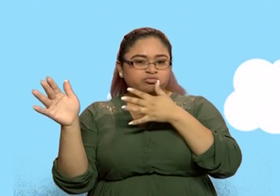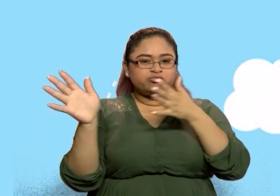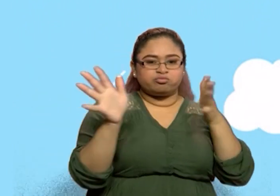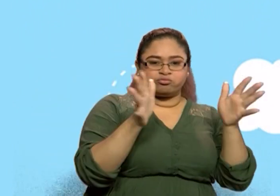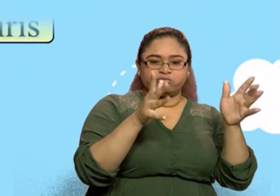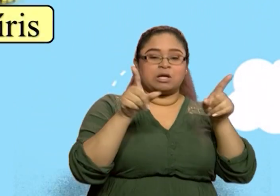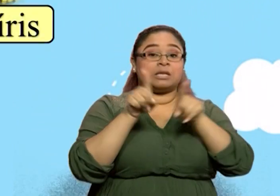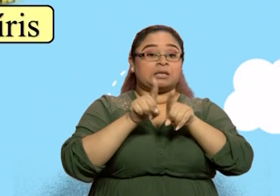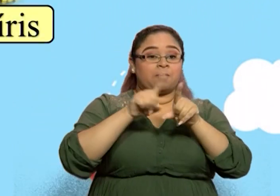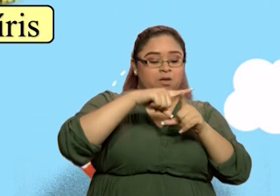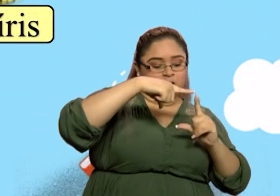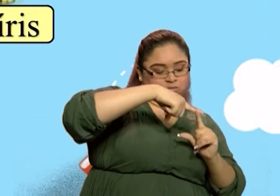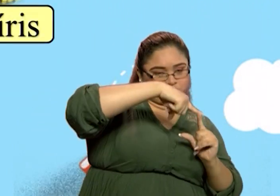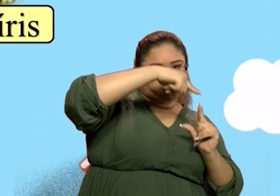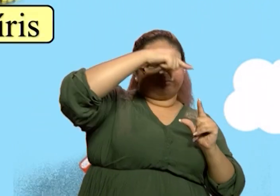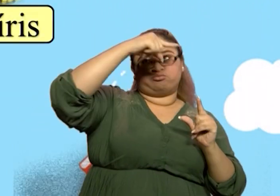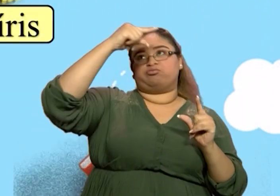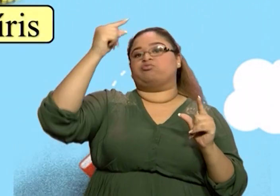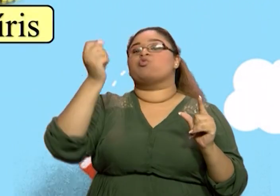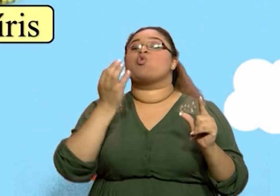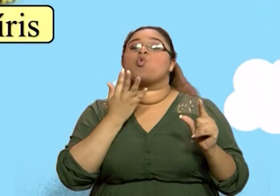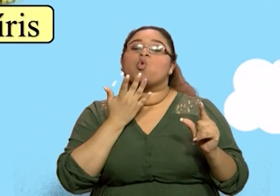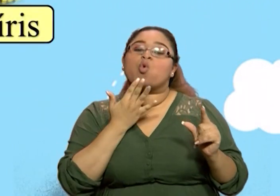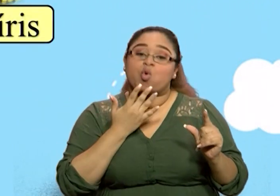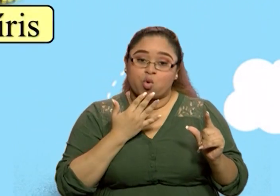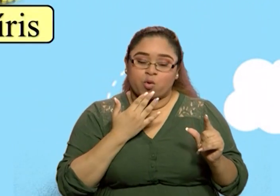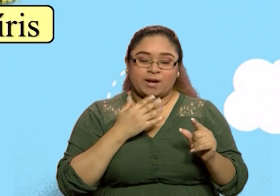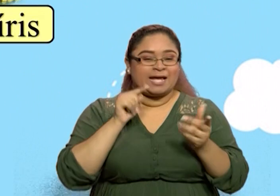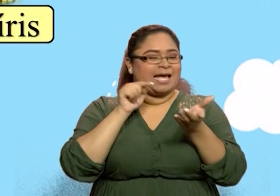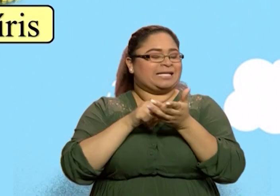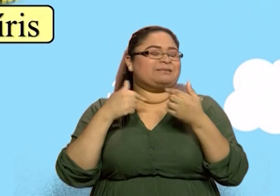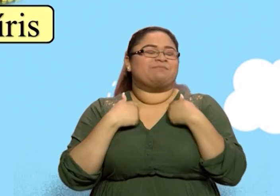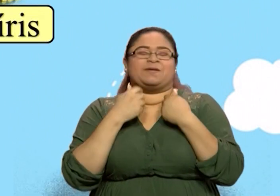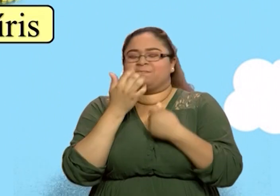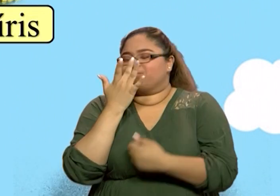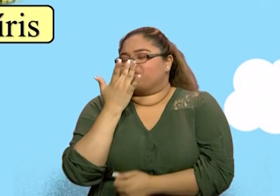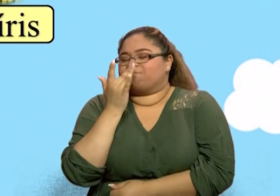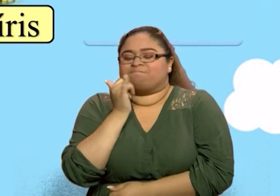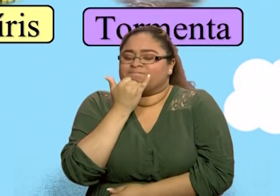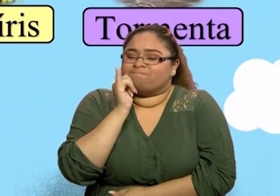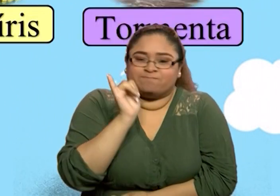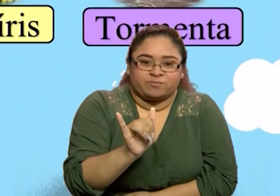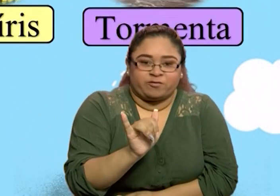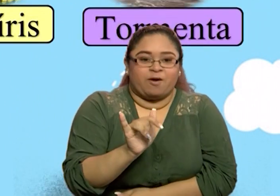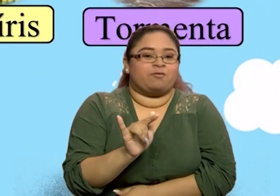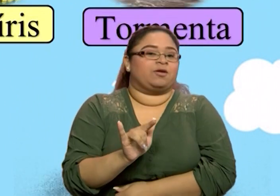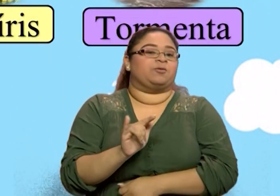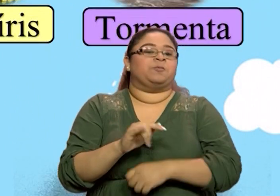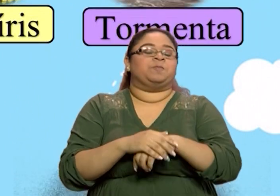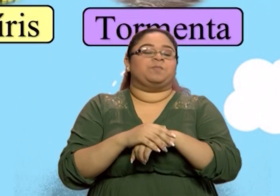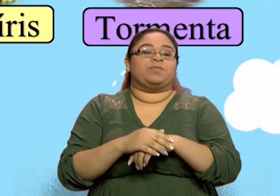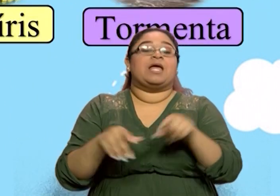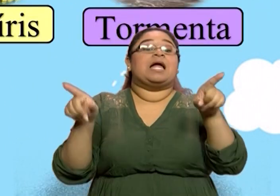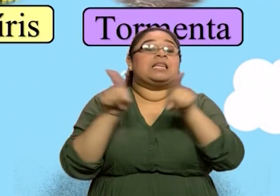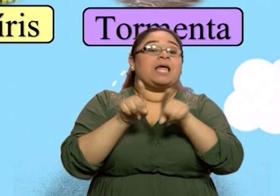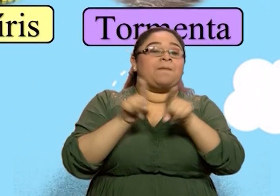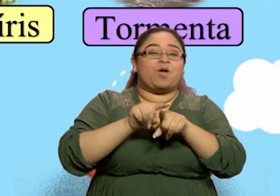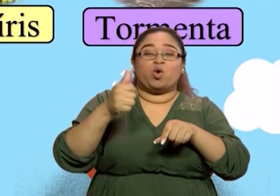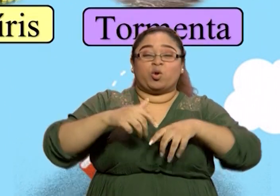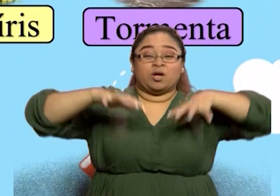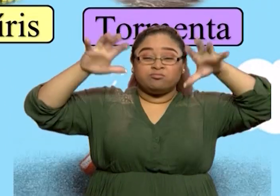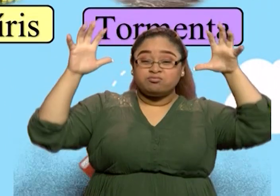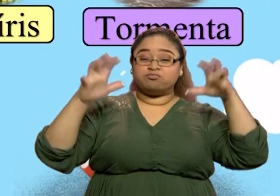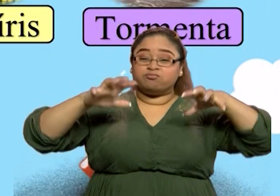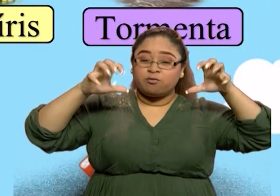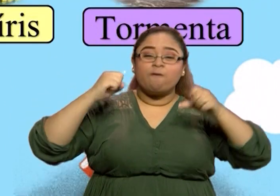iris. Y este es el que más me gusta a ustedes también. Bien, otro fenómeno atmosférico es la tormenta y